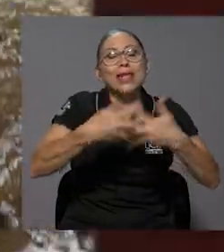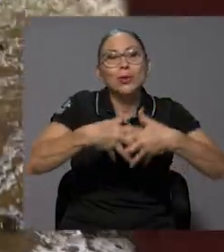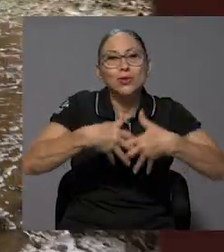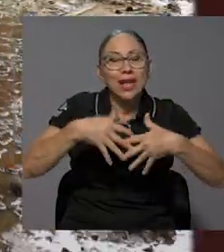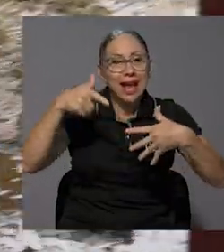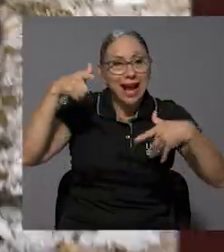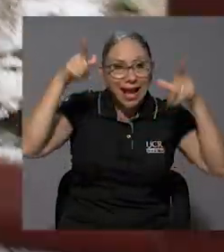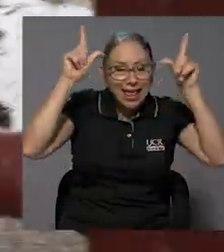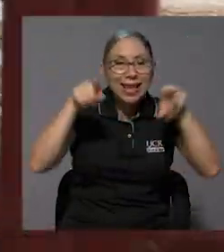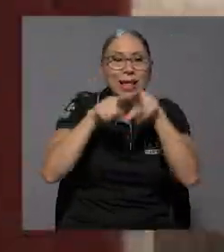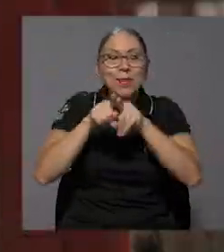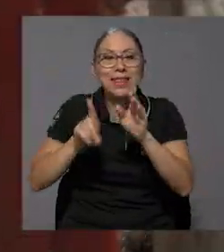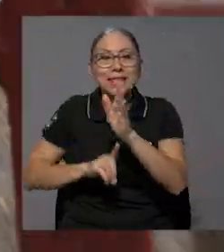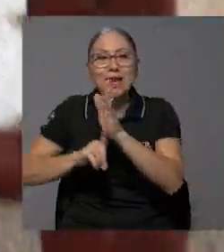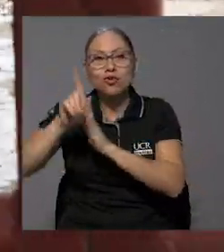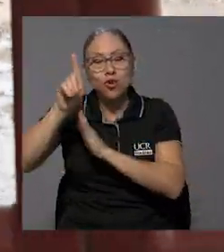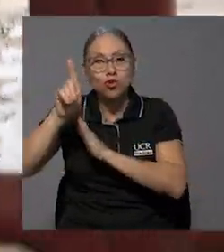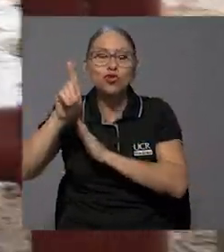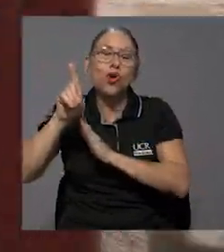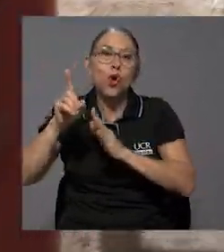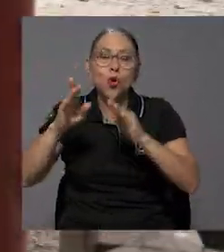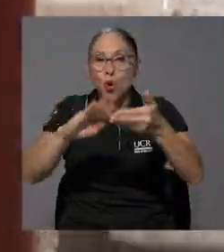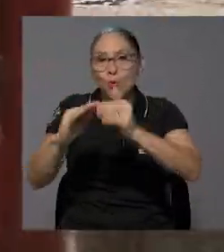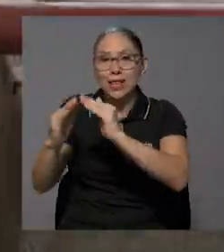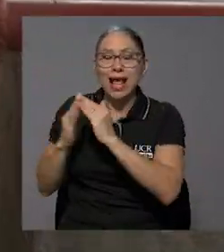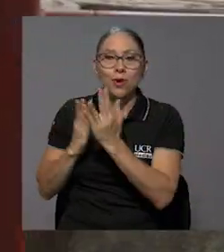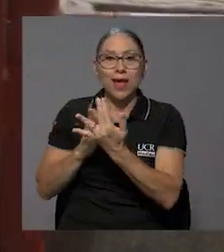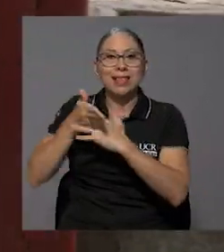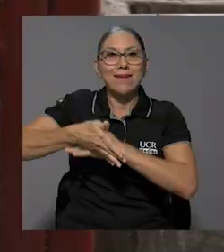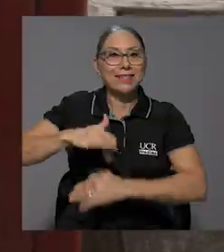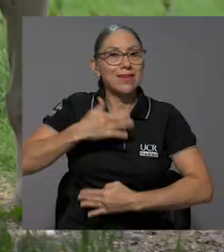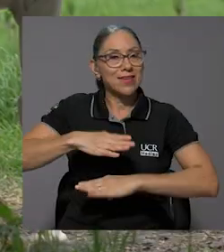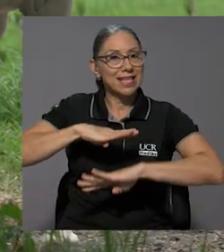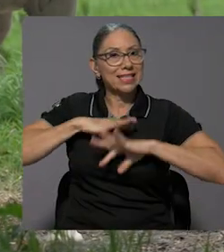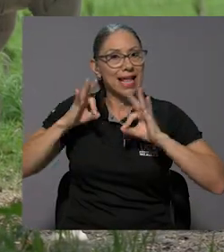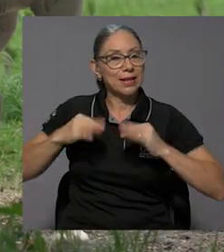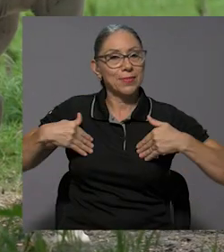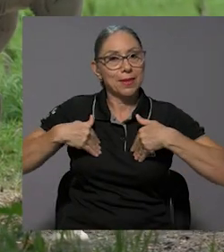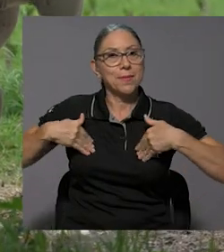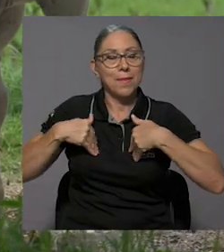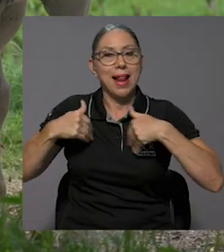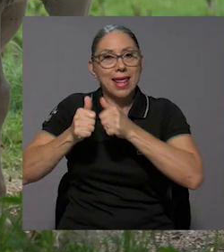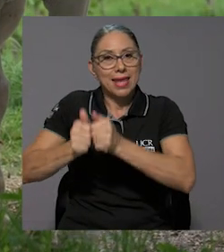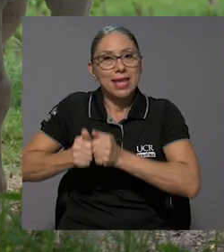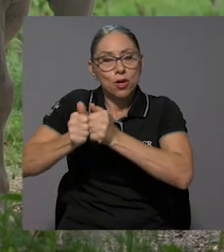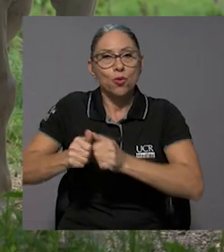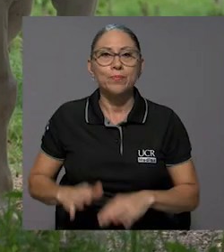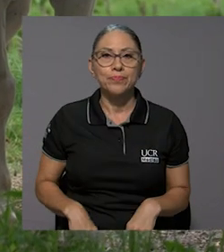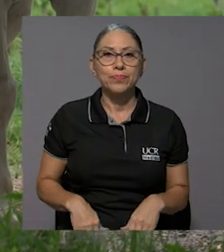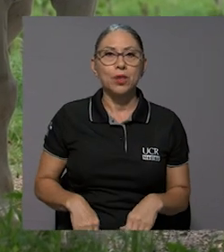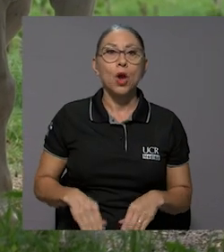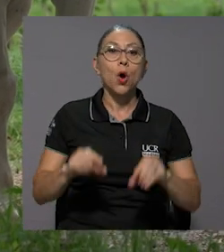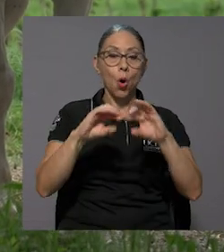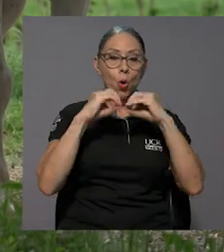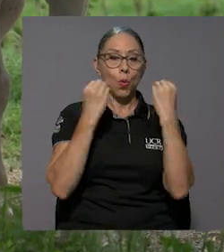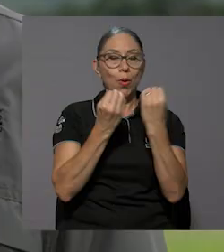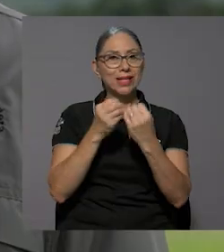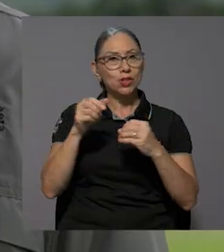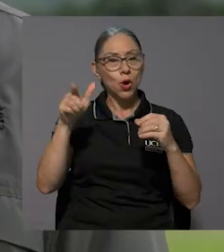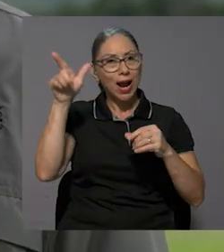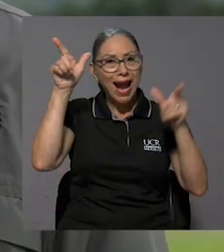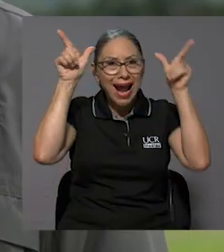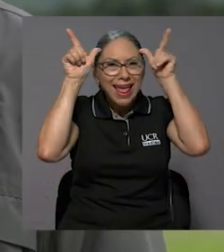comunitario a través del bienestar animal equino. ¿Para qué es la Corporación Ganadera? Bueno, su enfoque fundamental